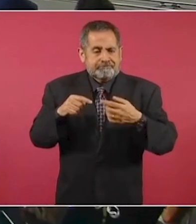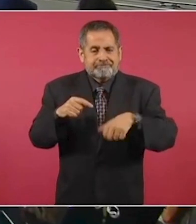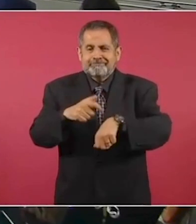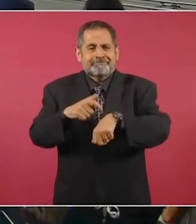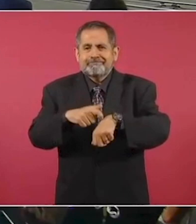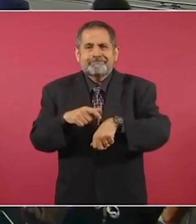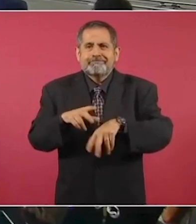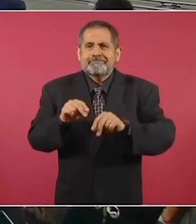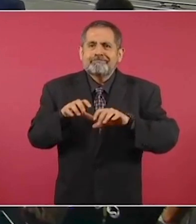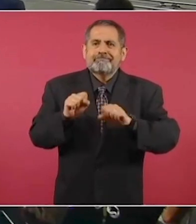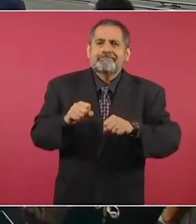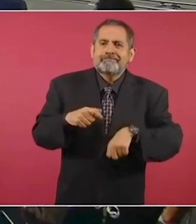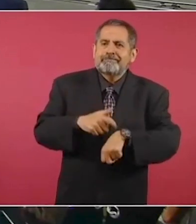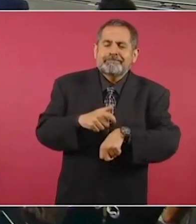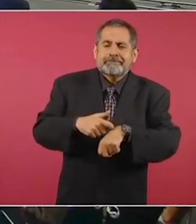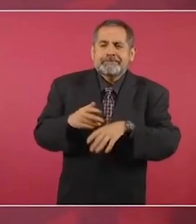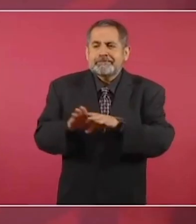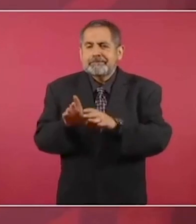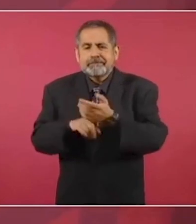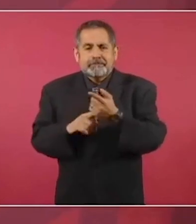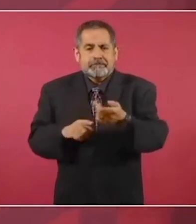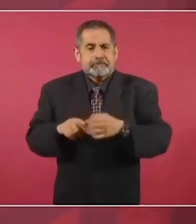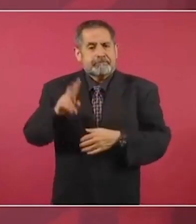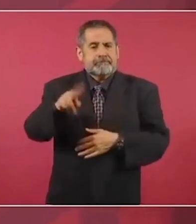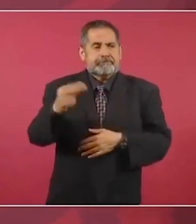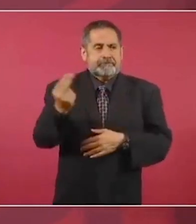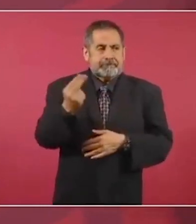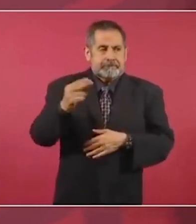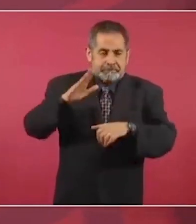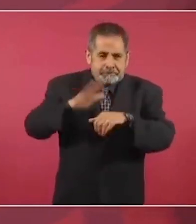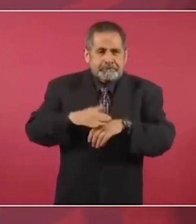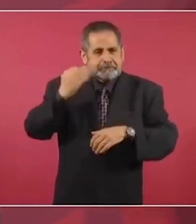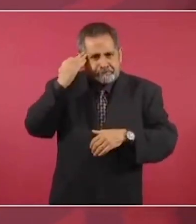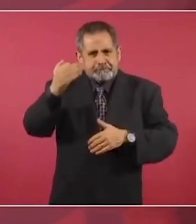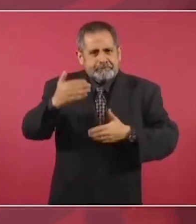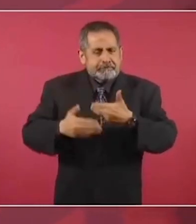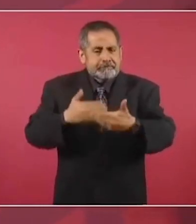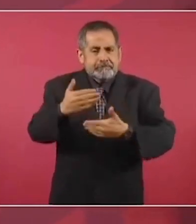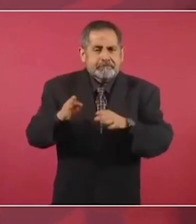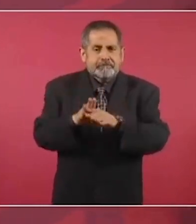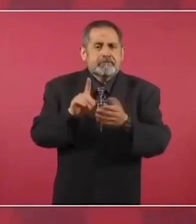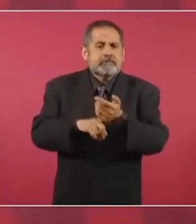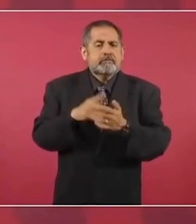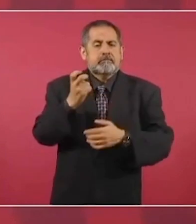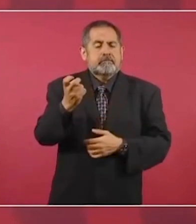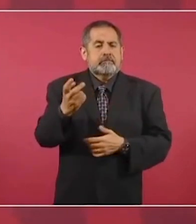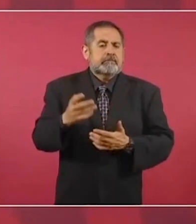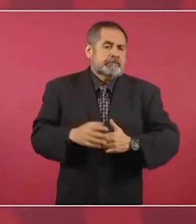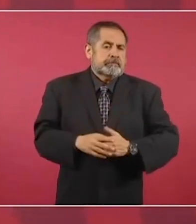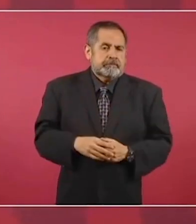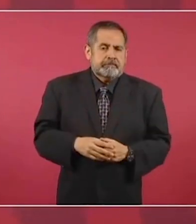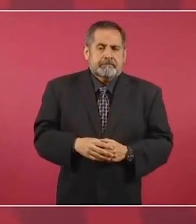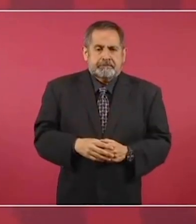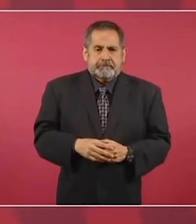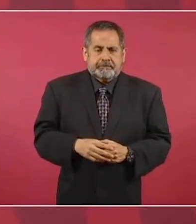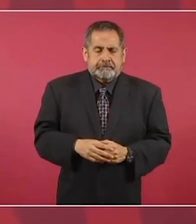y que requieren más tiempo y por eso proponen